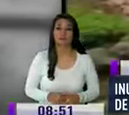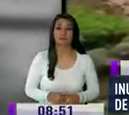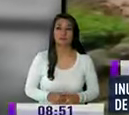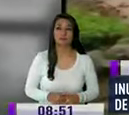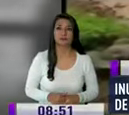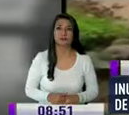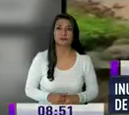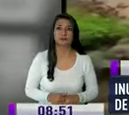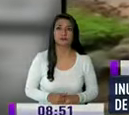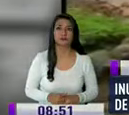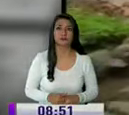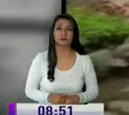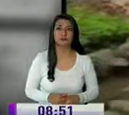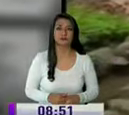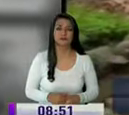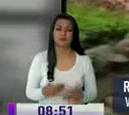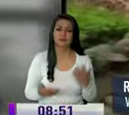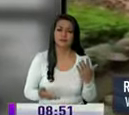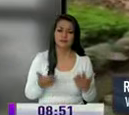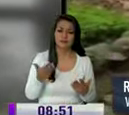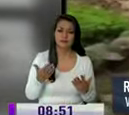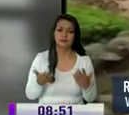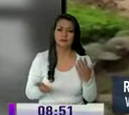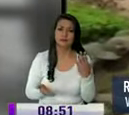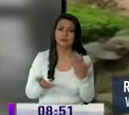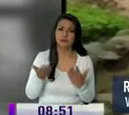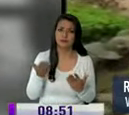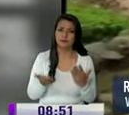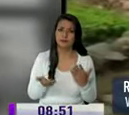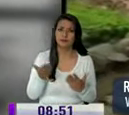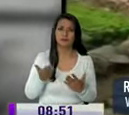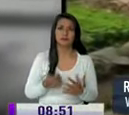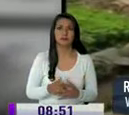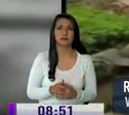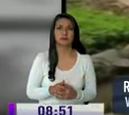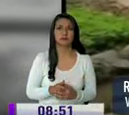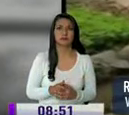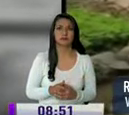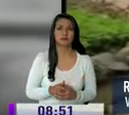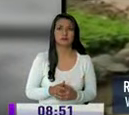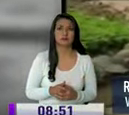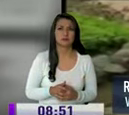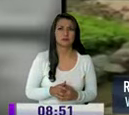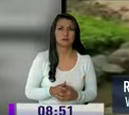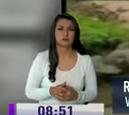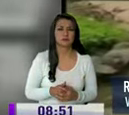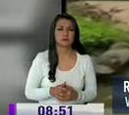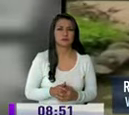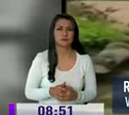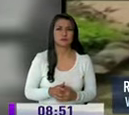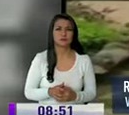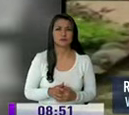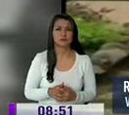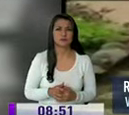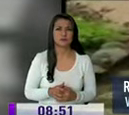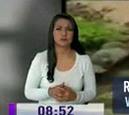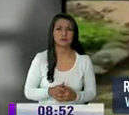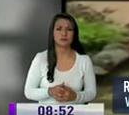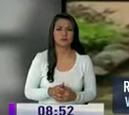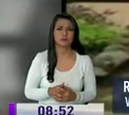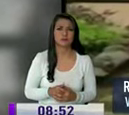posiblemente posiblemente 5 a 6 días estará sin agua el cartón que tiene que tomar